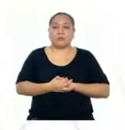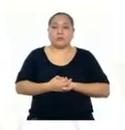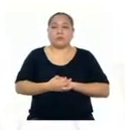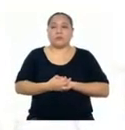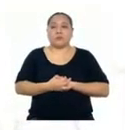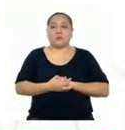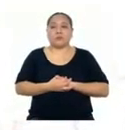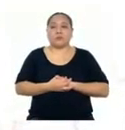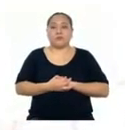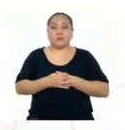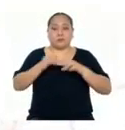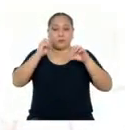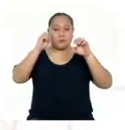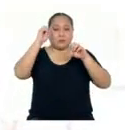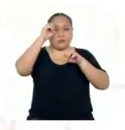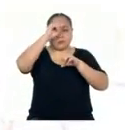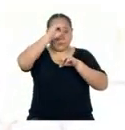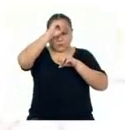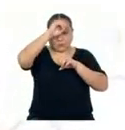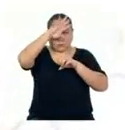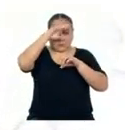Minería Minería